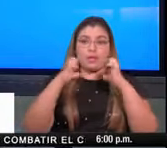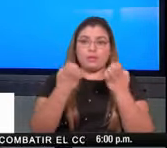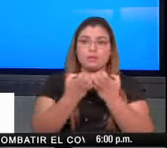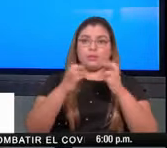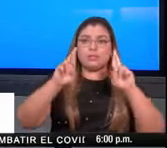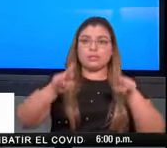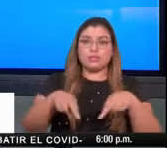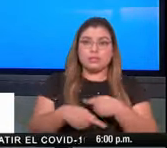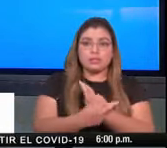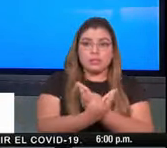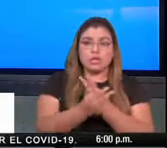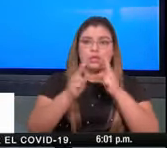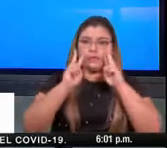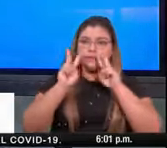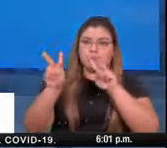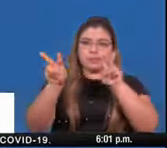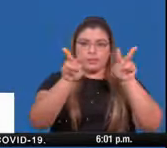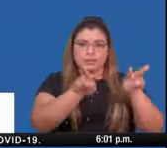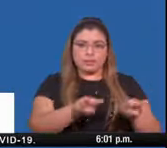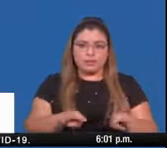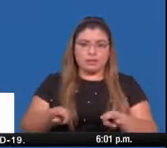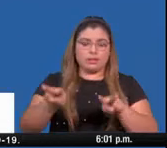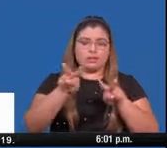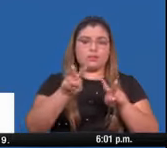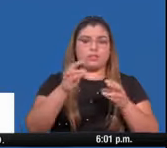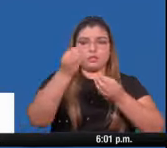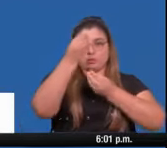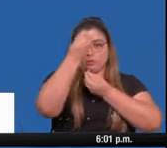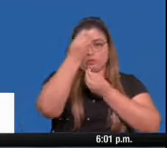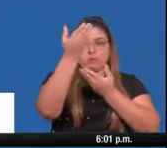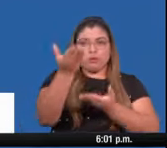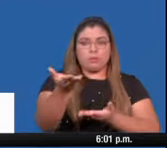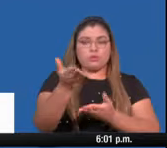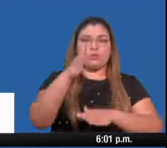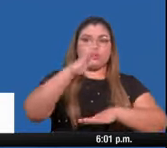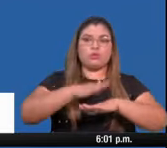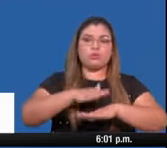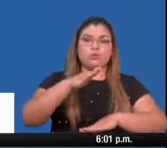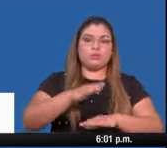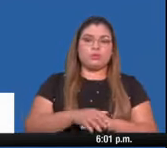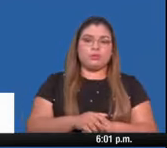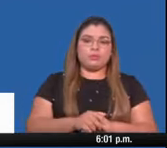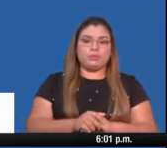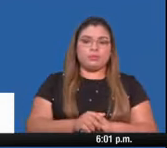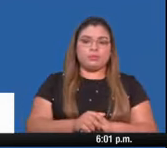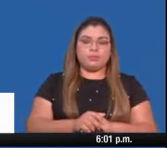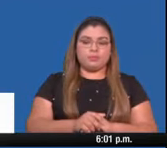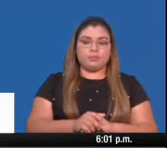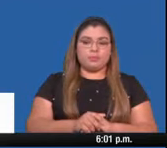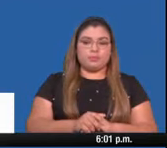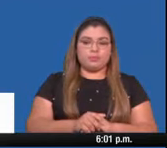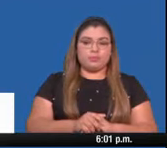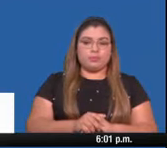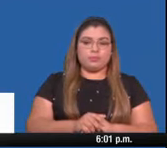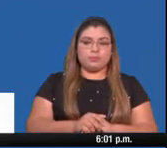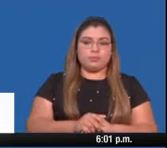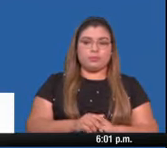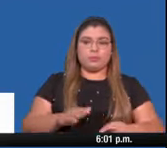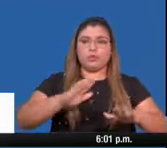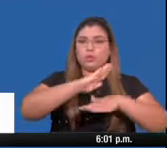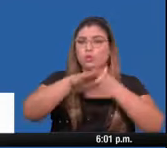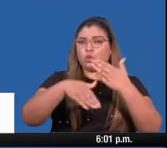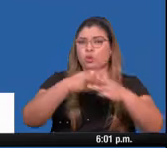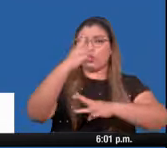epidemiológica del país hace un reporte del comportamiento a nivel